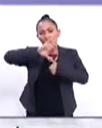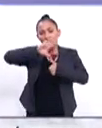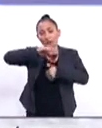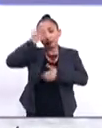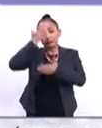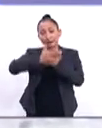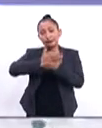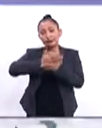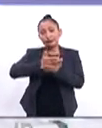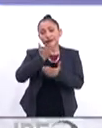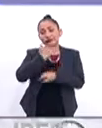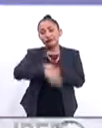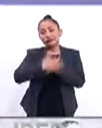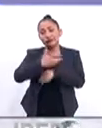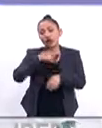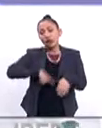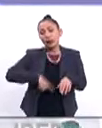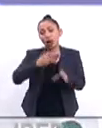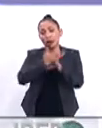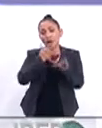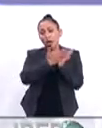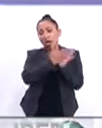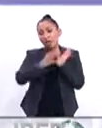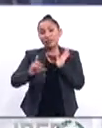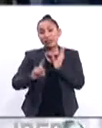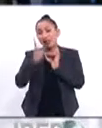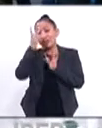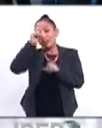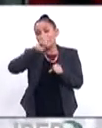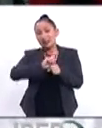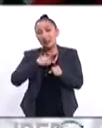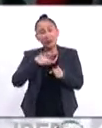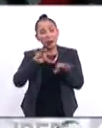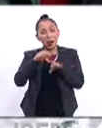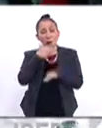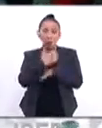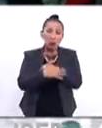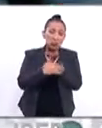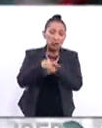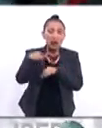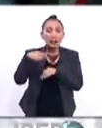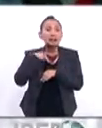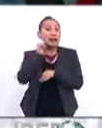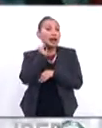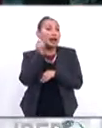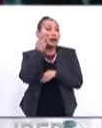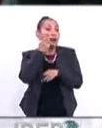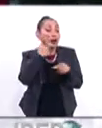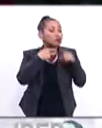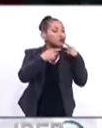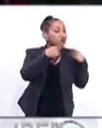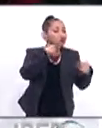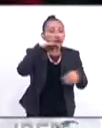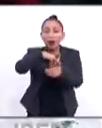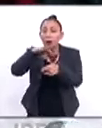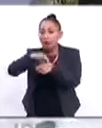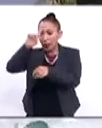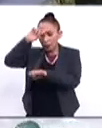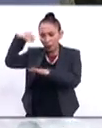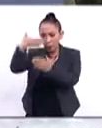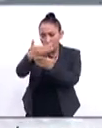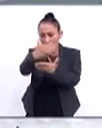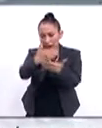el cierre parcial del gobierno de los Estados Unidos ya cumple 33 días mañana se espera que el Senado someta a votación las propuestas